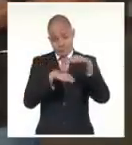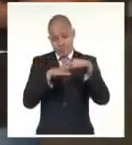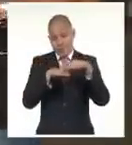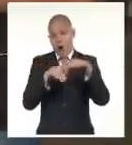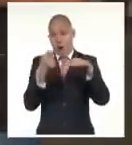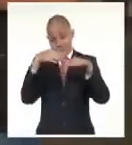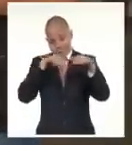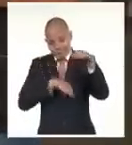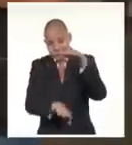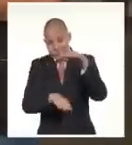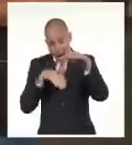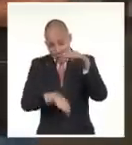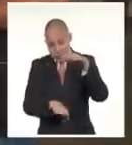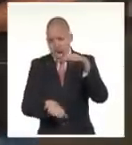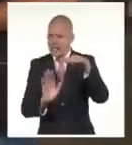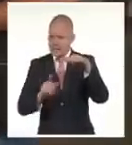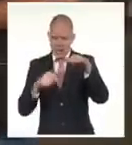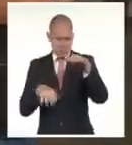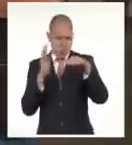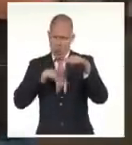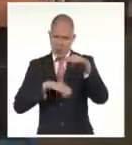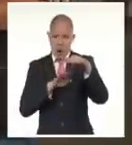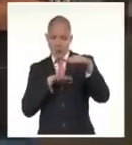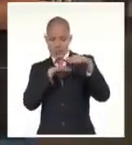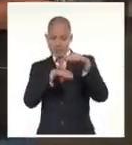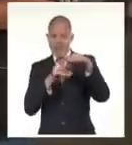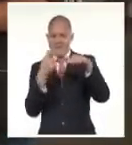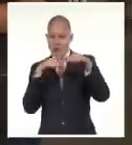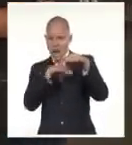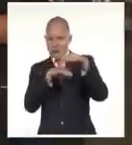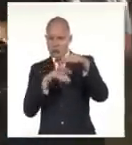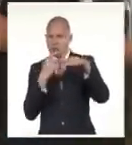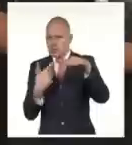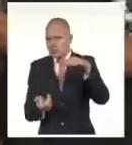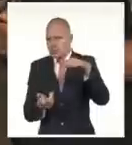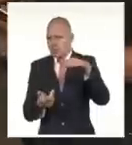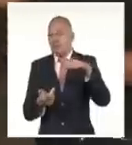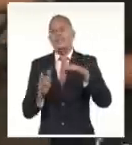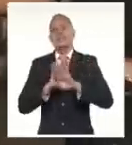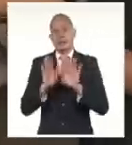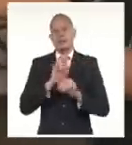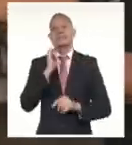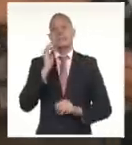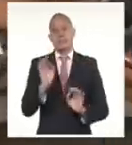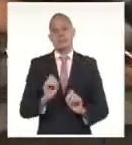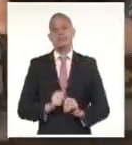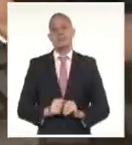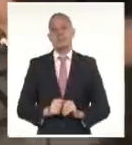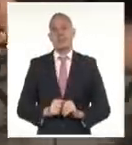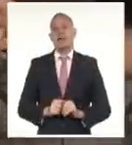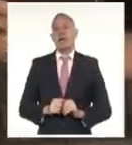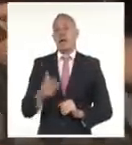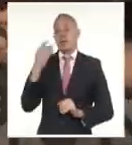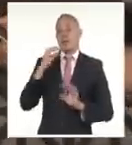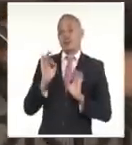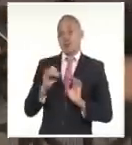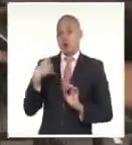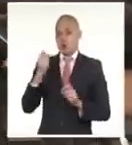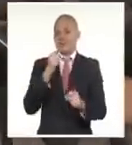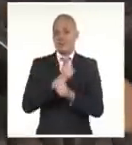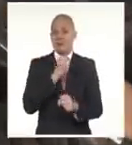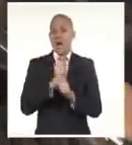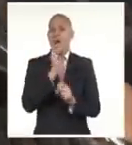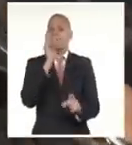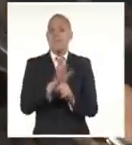cuerpo, pero sí se ha avanzado muchísimo en el sótano. Usted decía que veníamos trabajando ininterrumpidamente desde